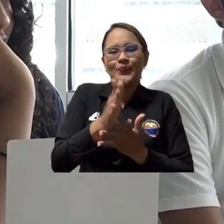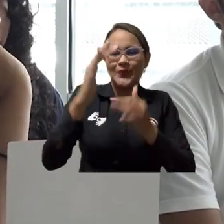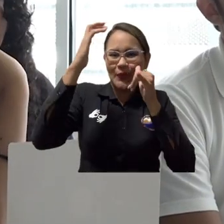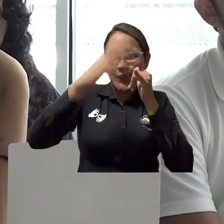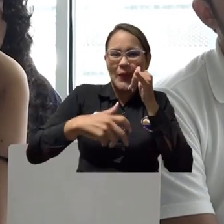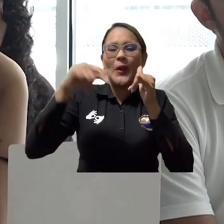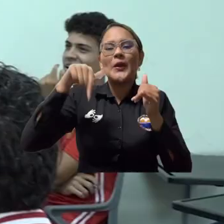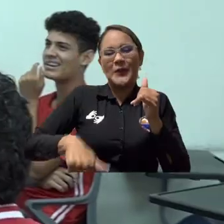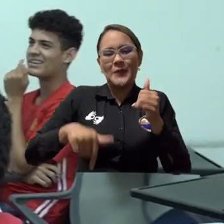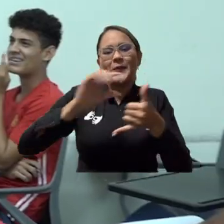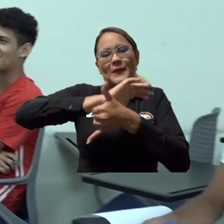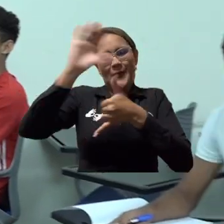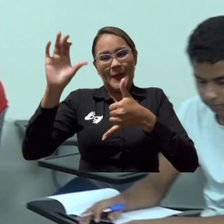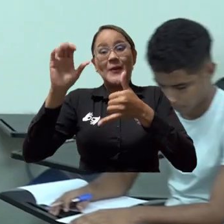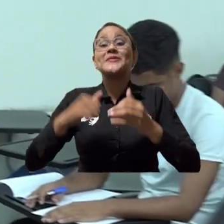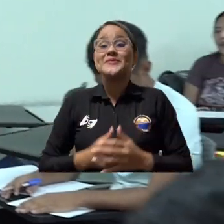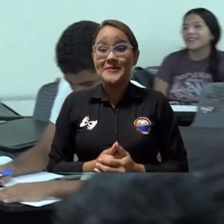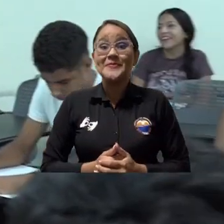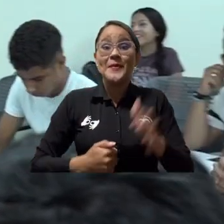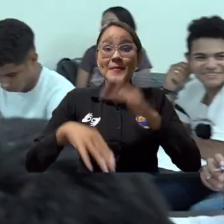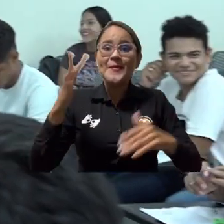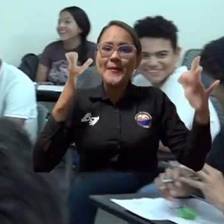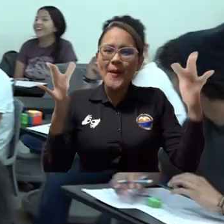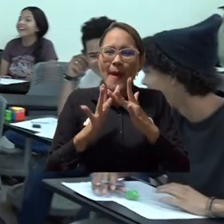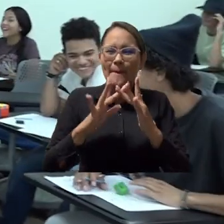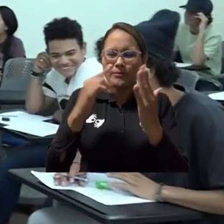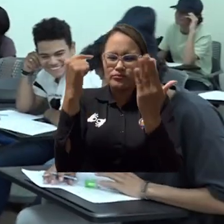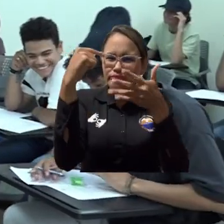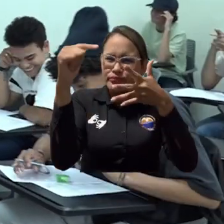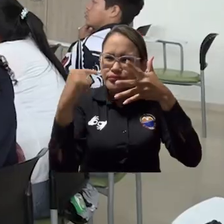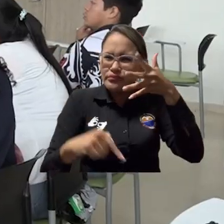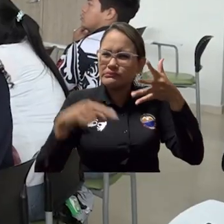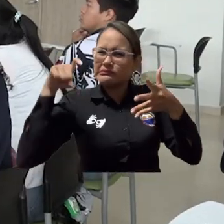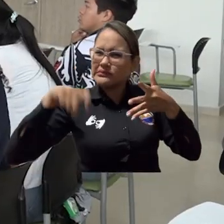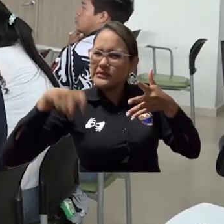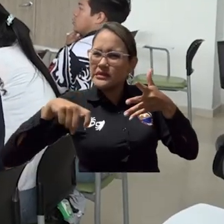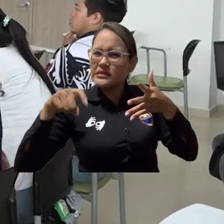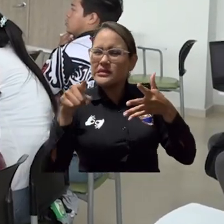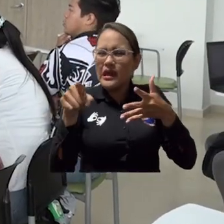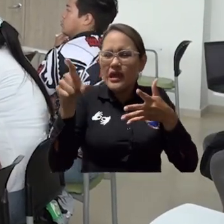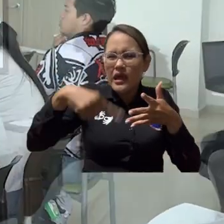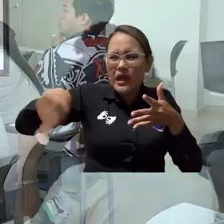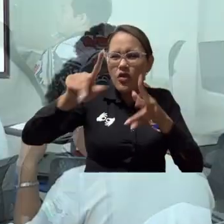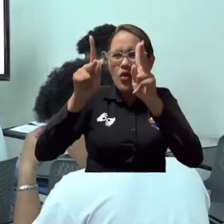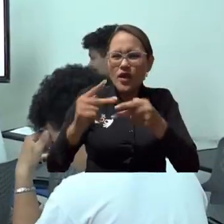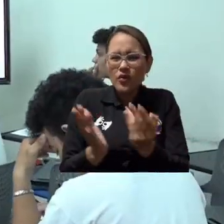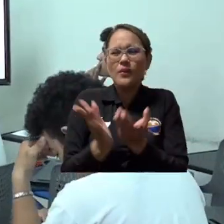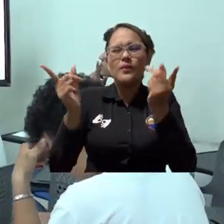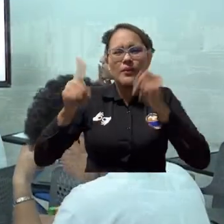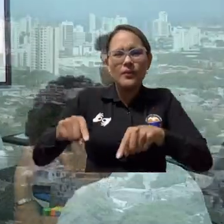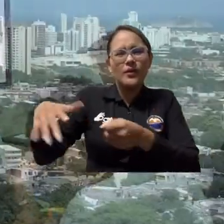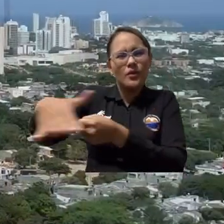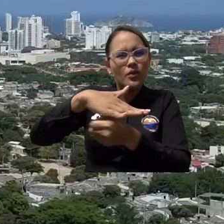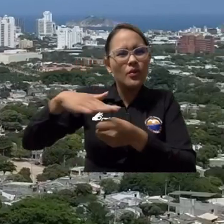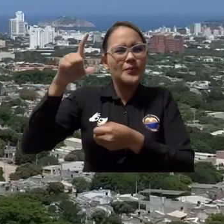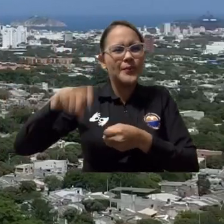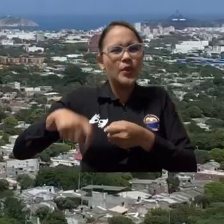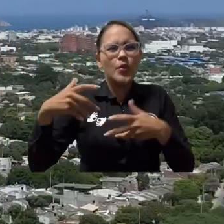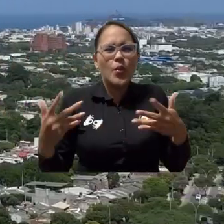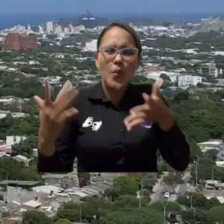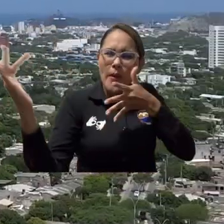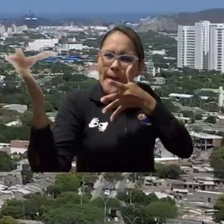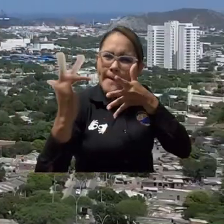industrial en el Caribe colombiano, trabajando para que cumplan con los estándares que respondan a las necesidades, no solo de los estudiantes, sino del